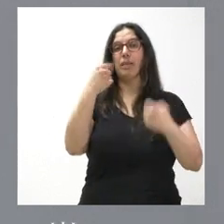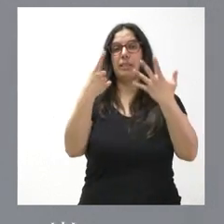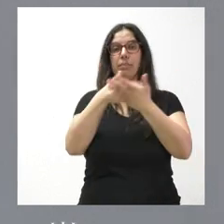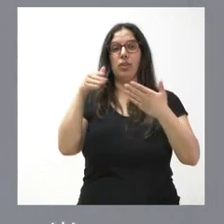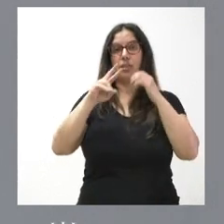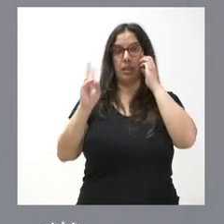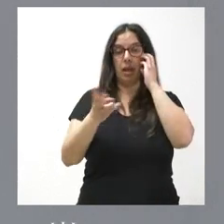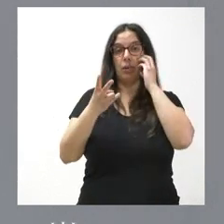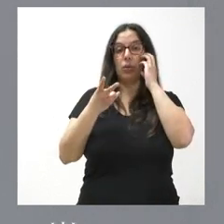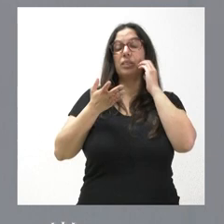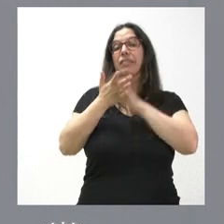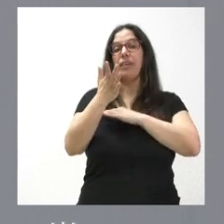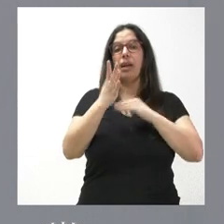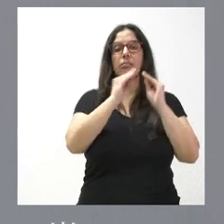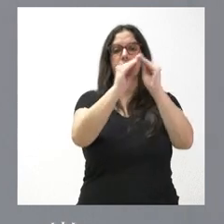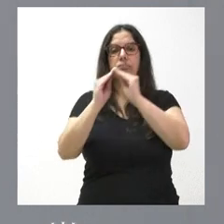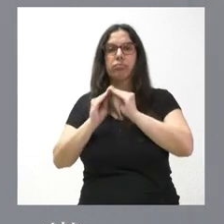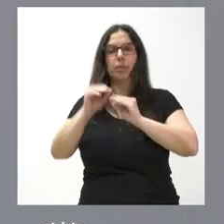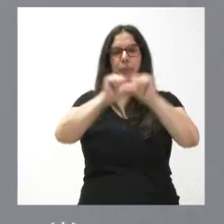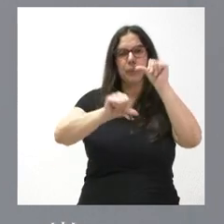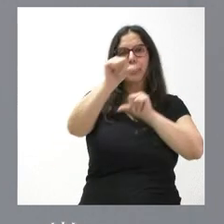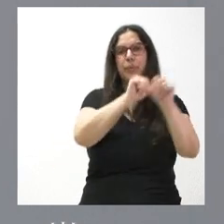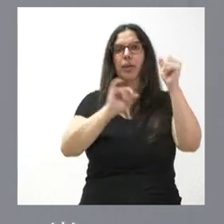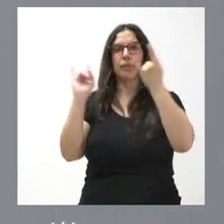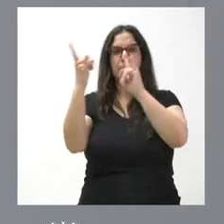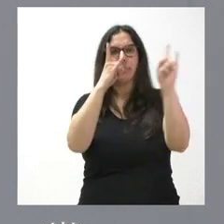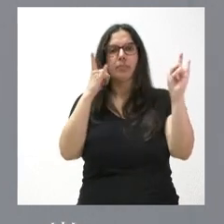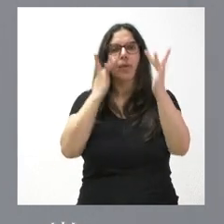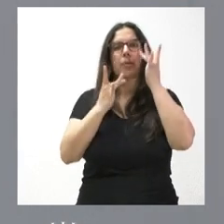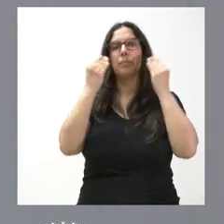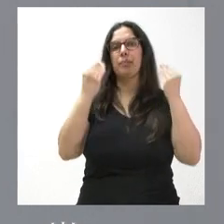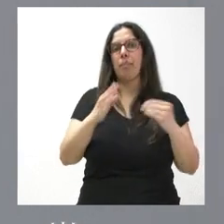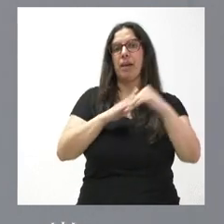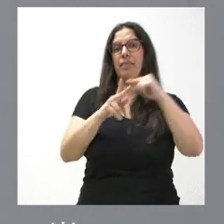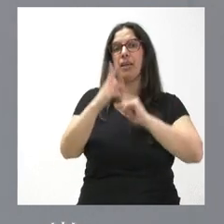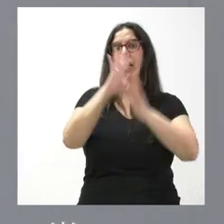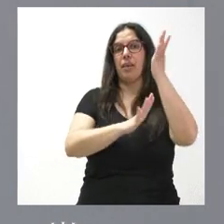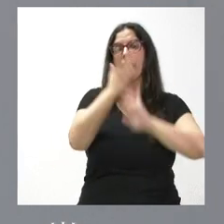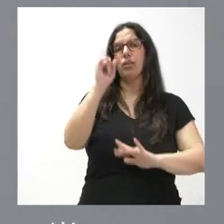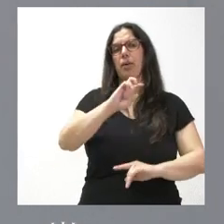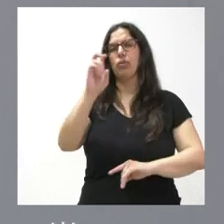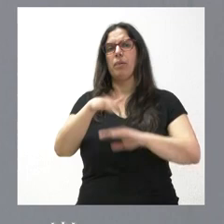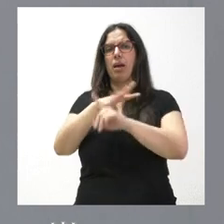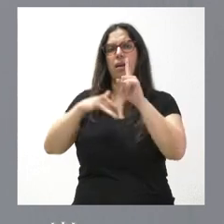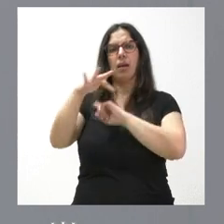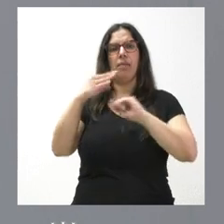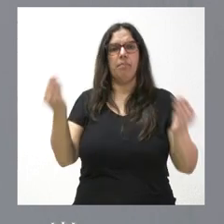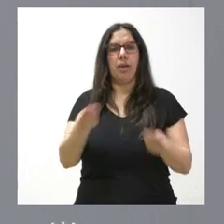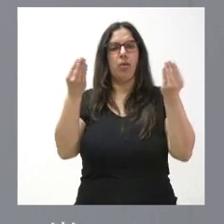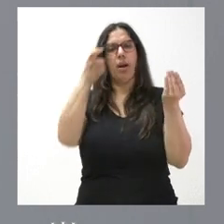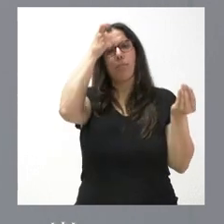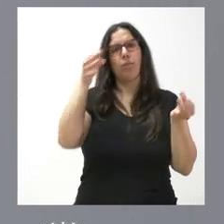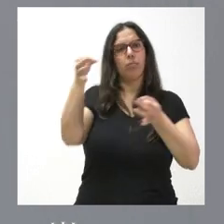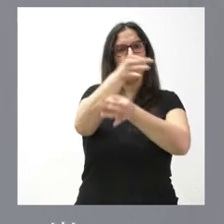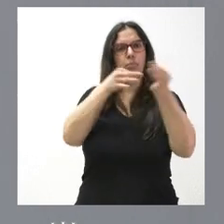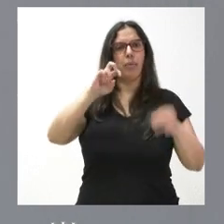Se trata de obras de tratamiento selvícolas preventivos en incendios forestales, así como otras obras de mejora del medio natural en varios municipios